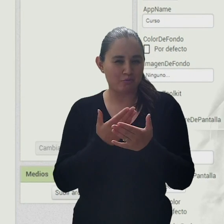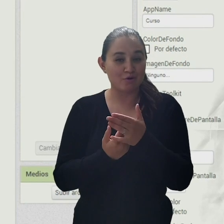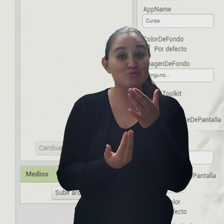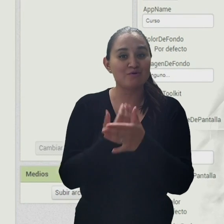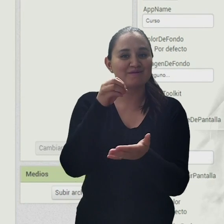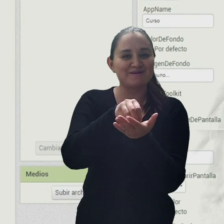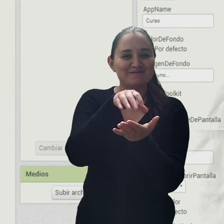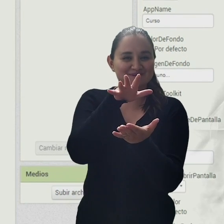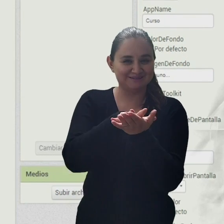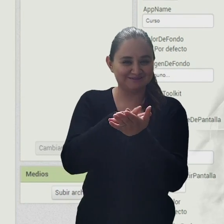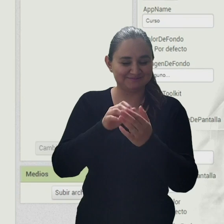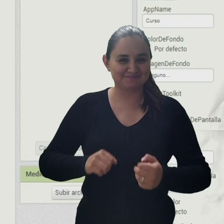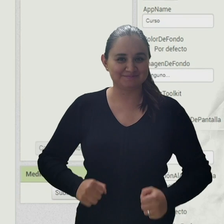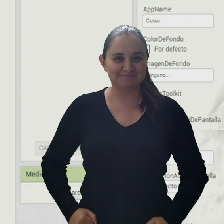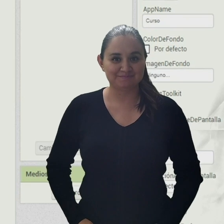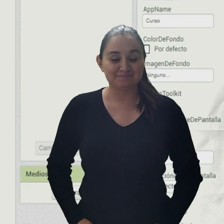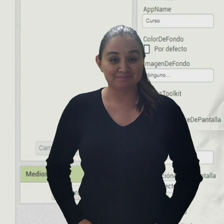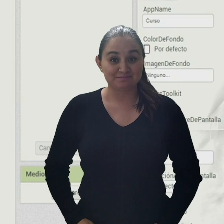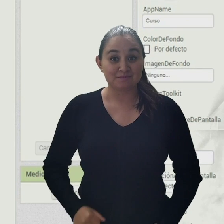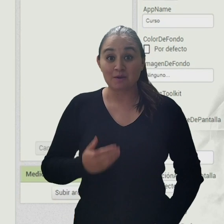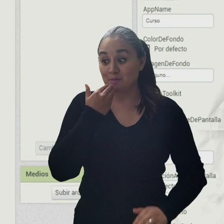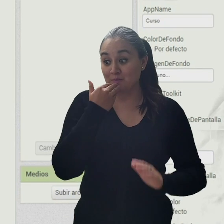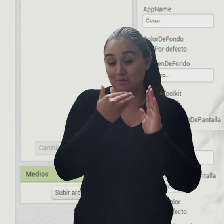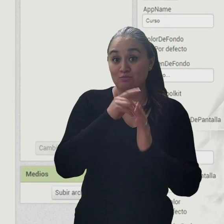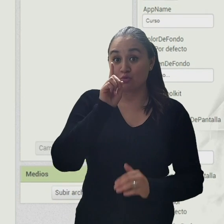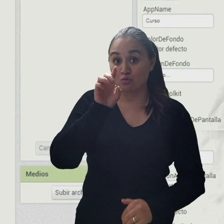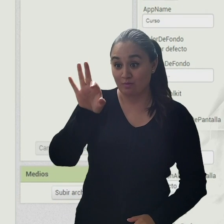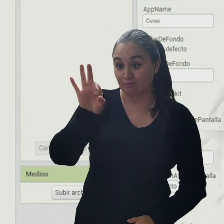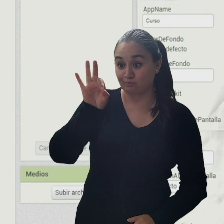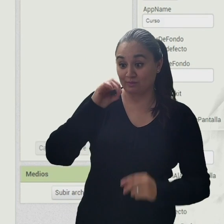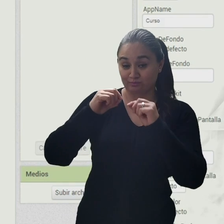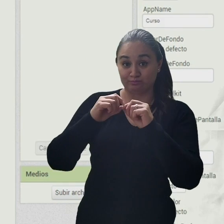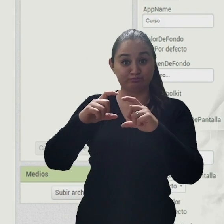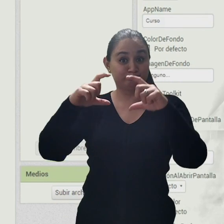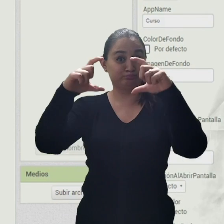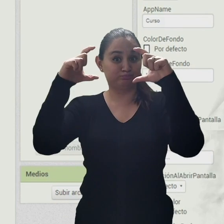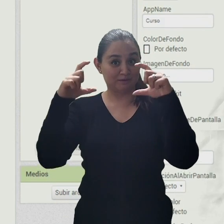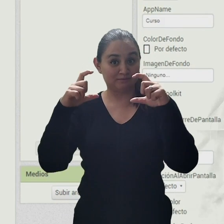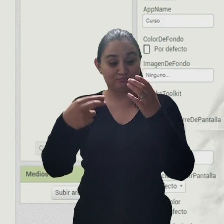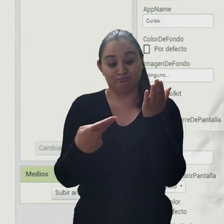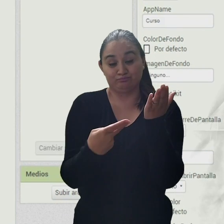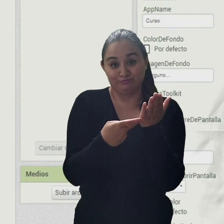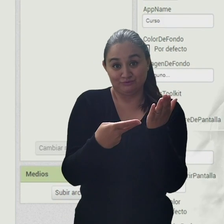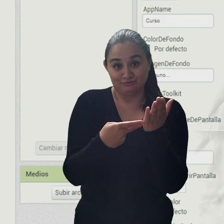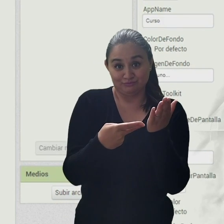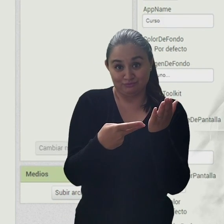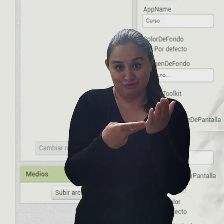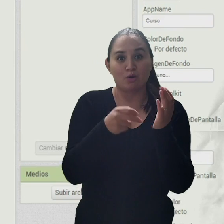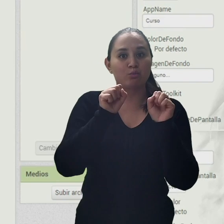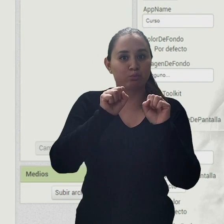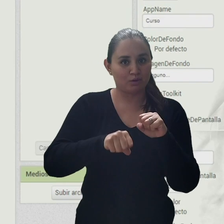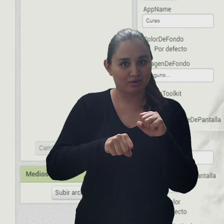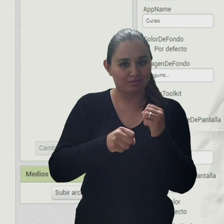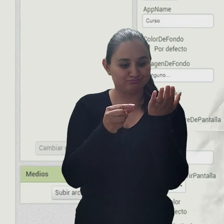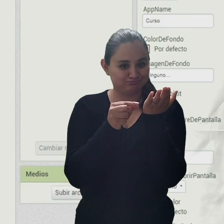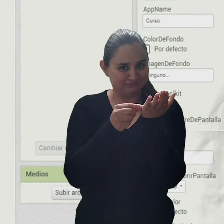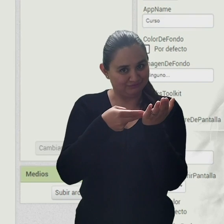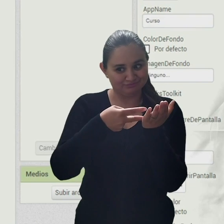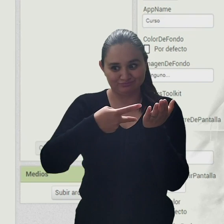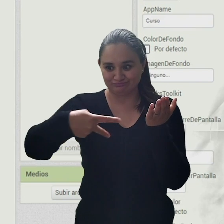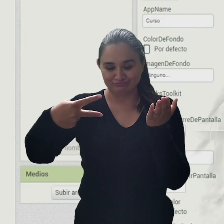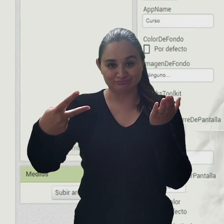aplicación móvil. Una de ellas es conectarla a un dispositivo físico a través del cable USB.